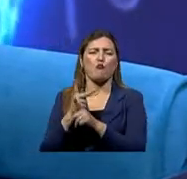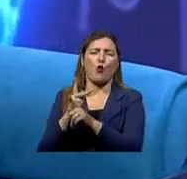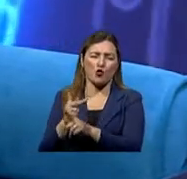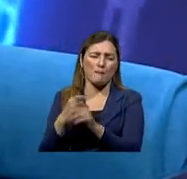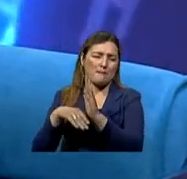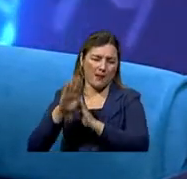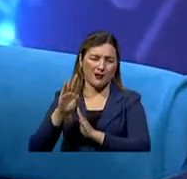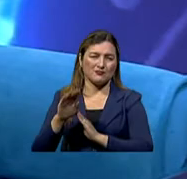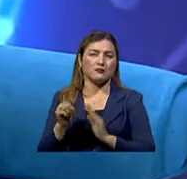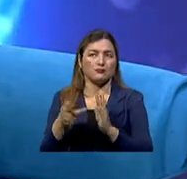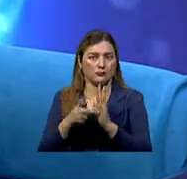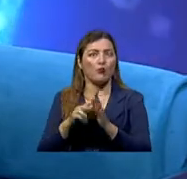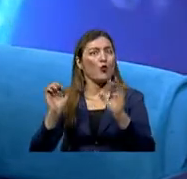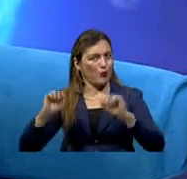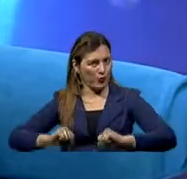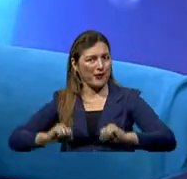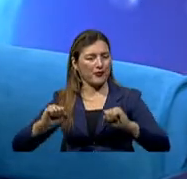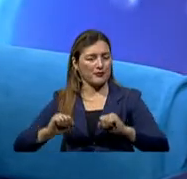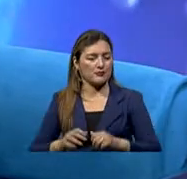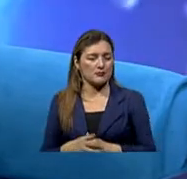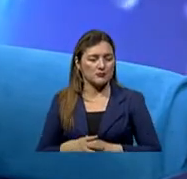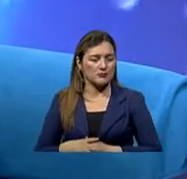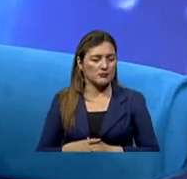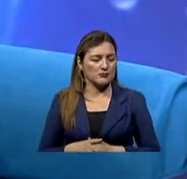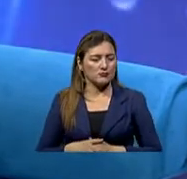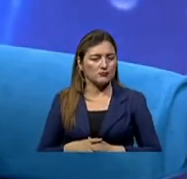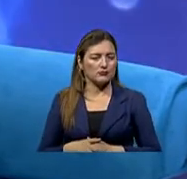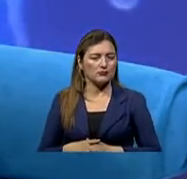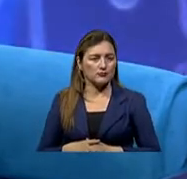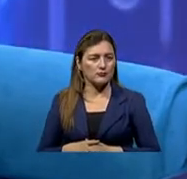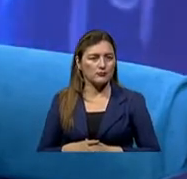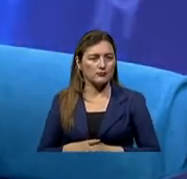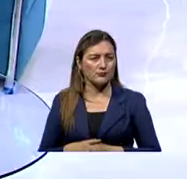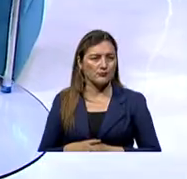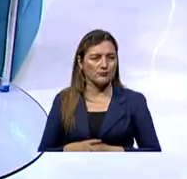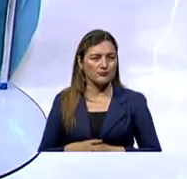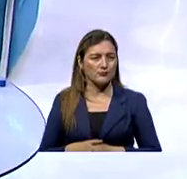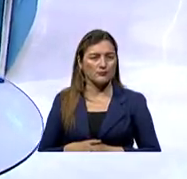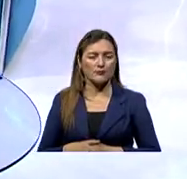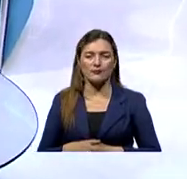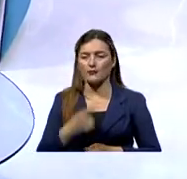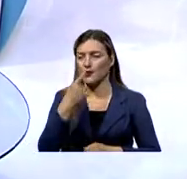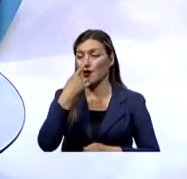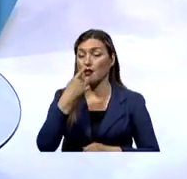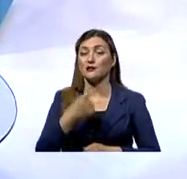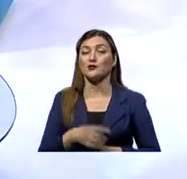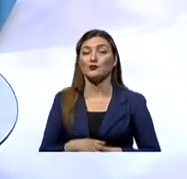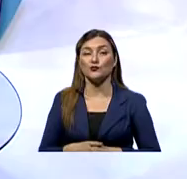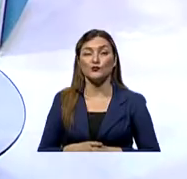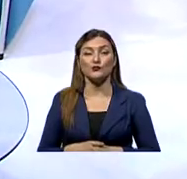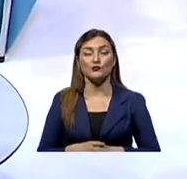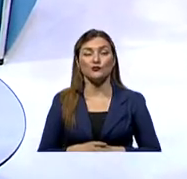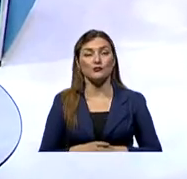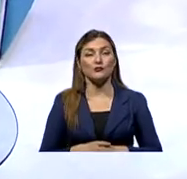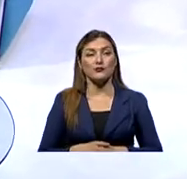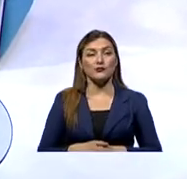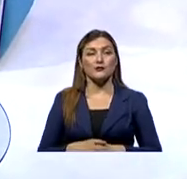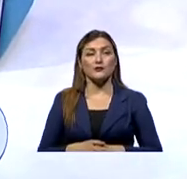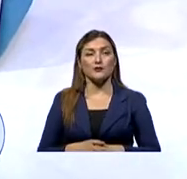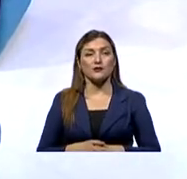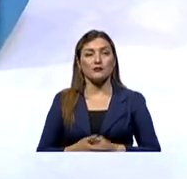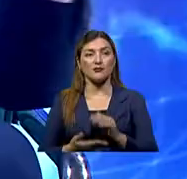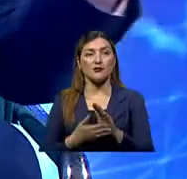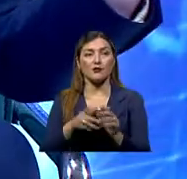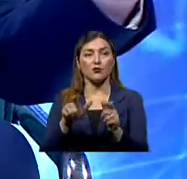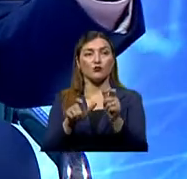impide tener la probabilidad de desarrollar cáncer en ese tipo de raza. Correcto, qué interesante esto y se me viene a la mente la gente que hoy por hoy